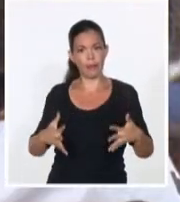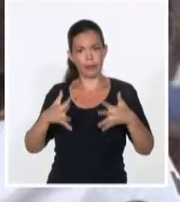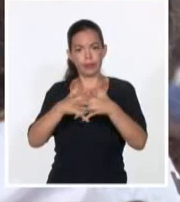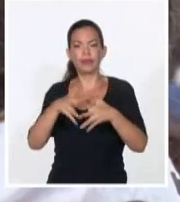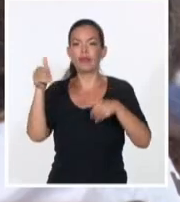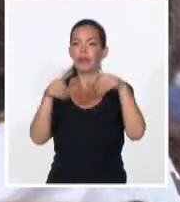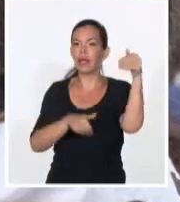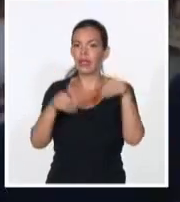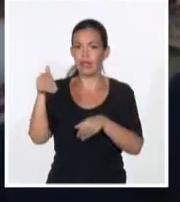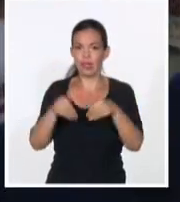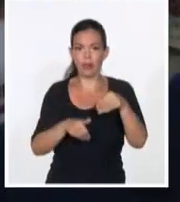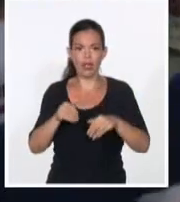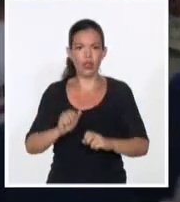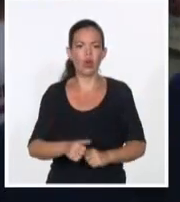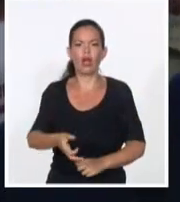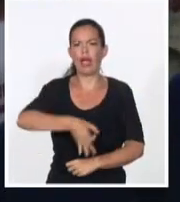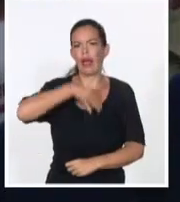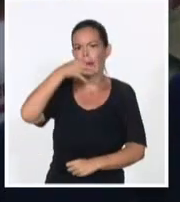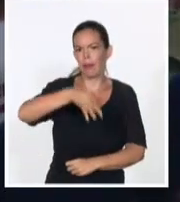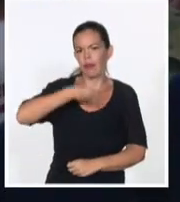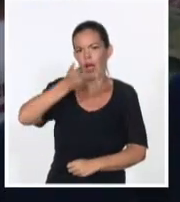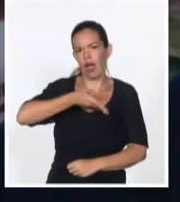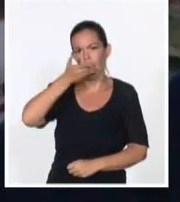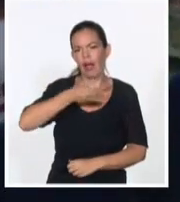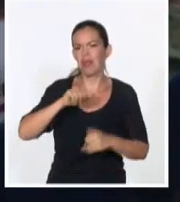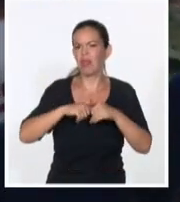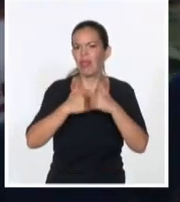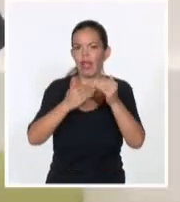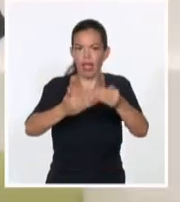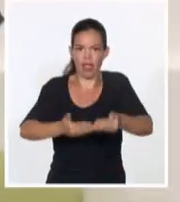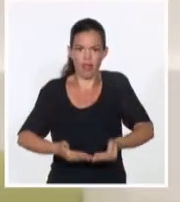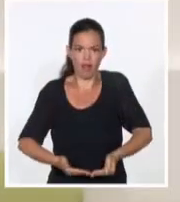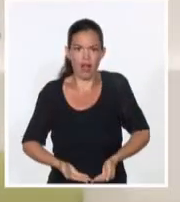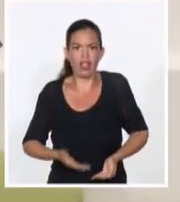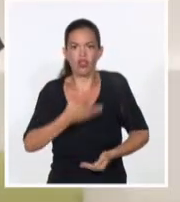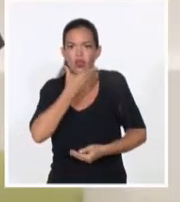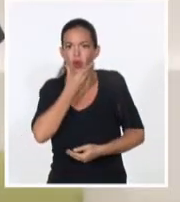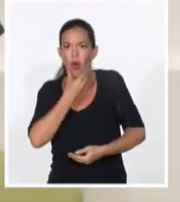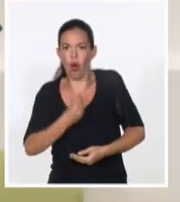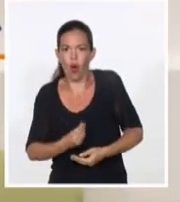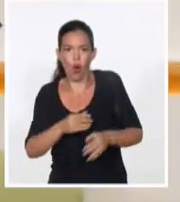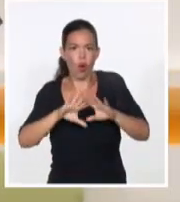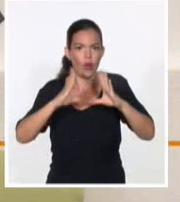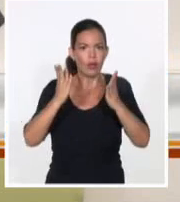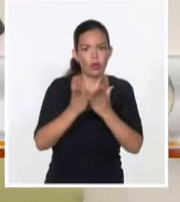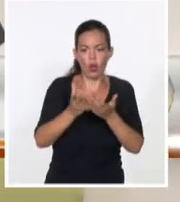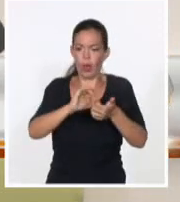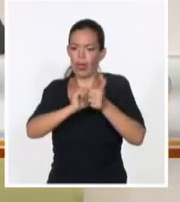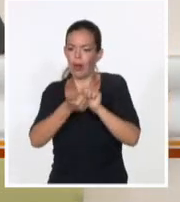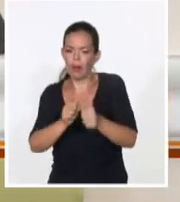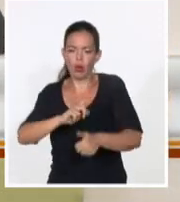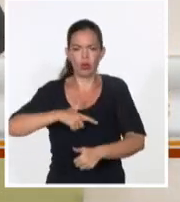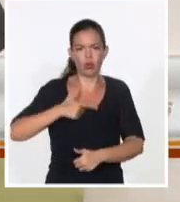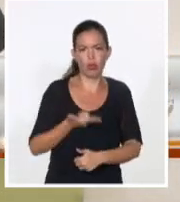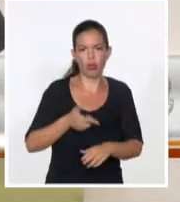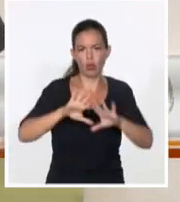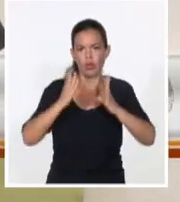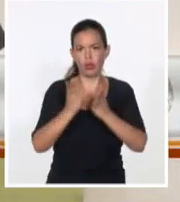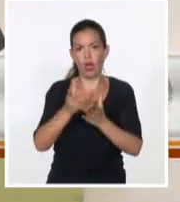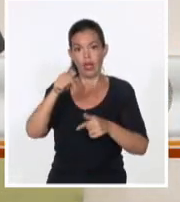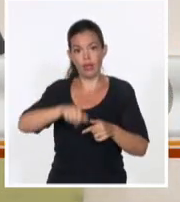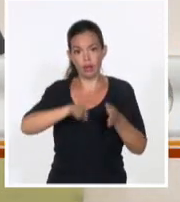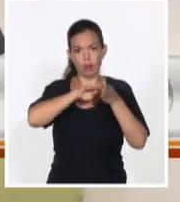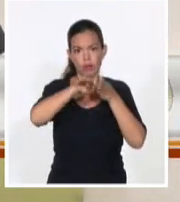participación, el embarazo adolescente, los proyectos de vida, la cultura y el deporte. Desde UNICEF trabajamos y vamos a seguir trabajando en tres pilares